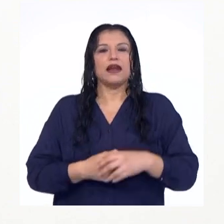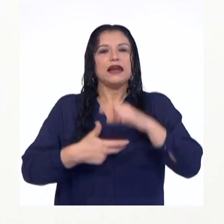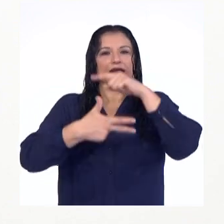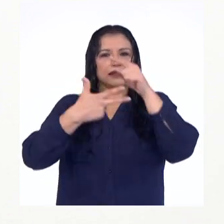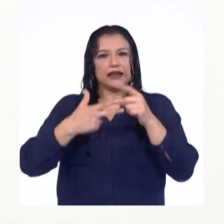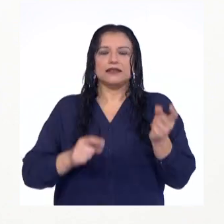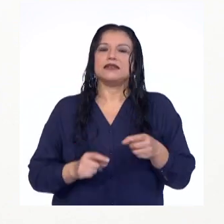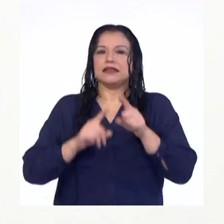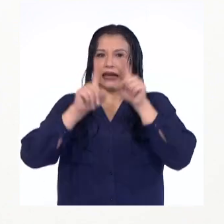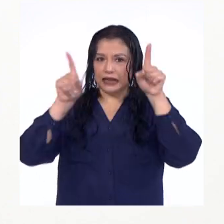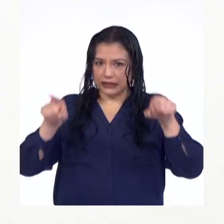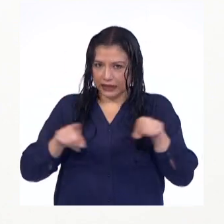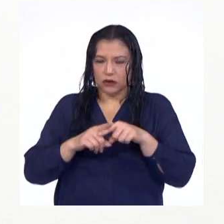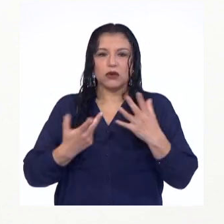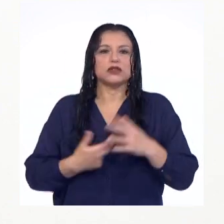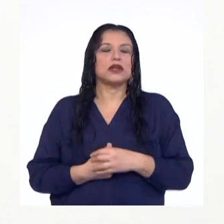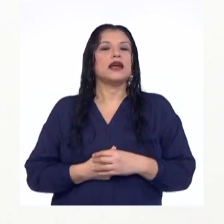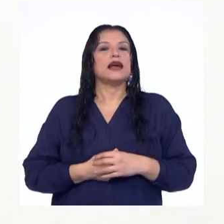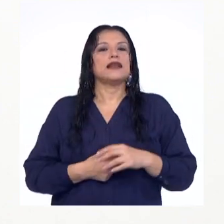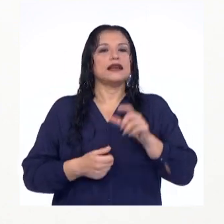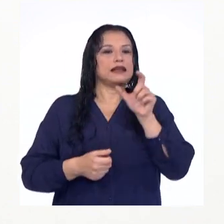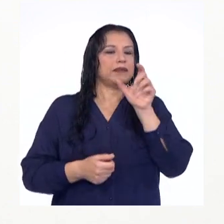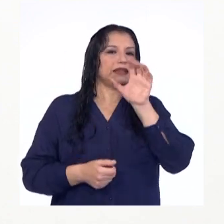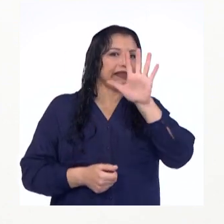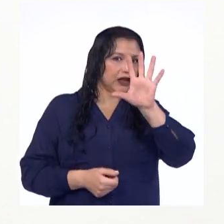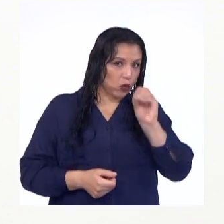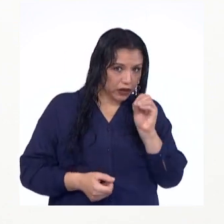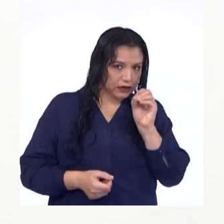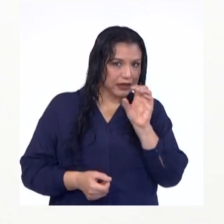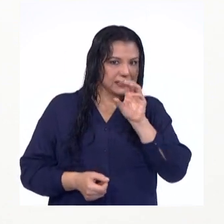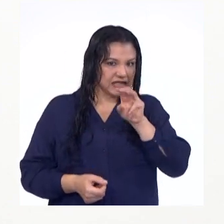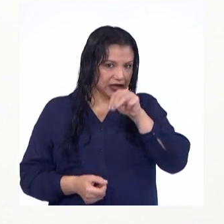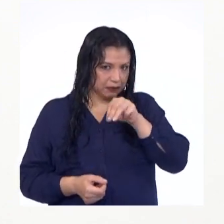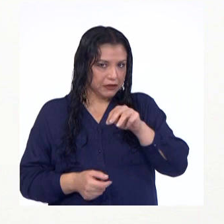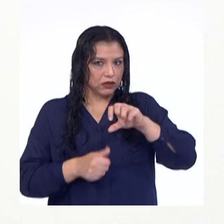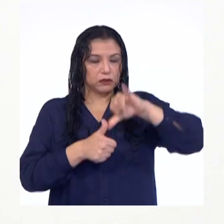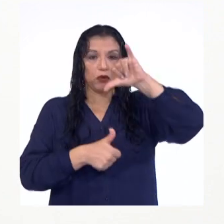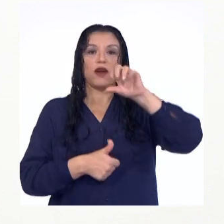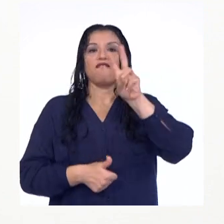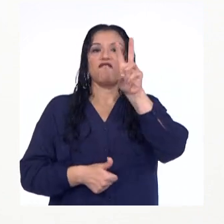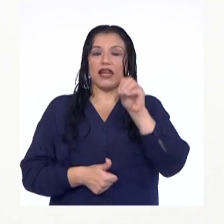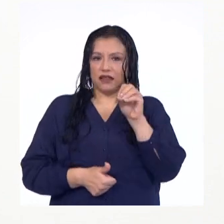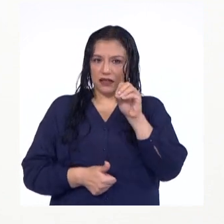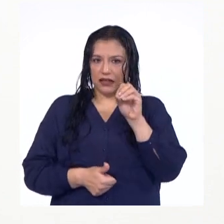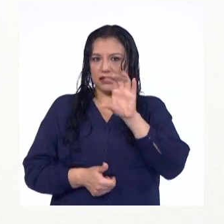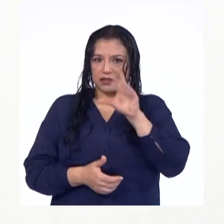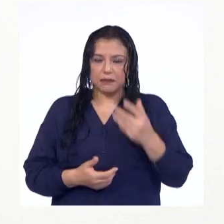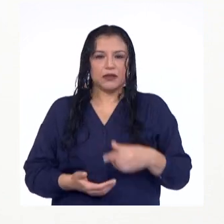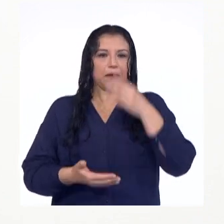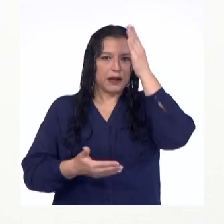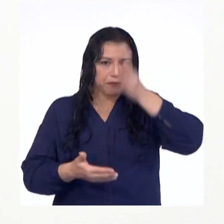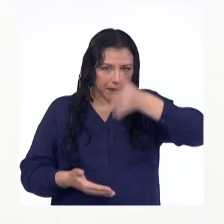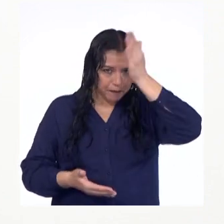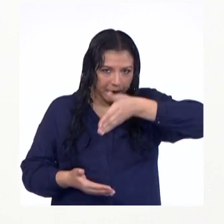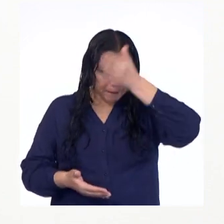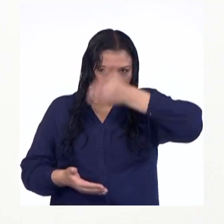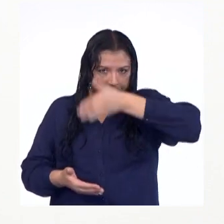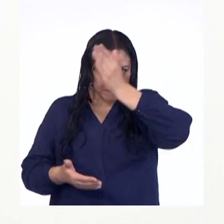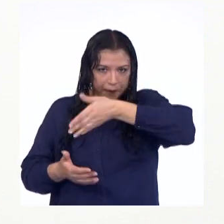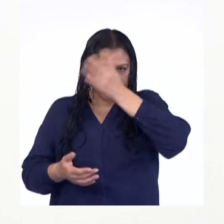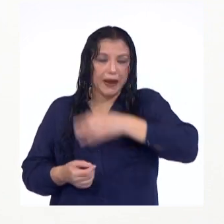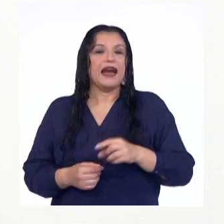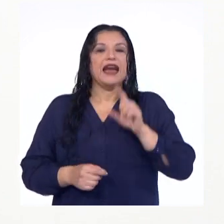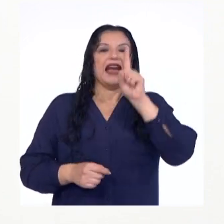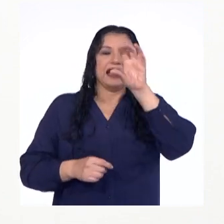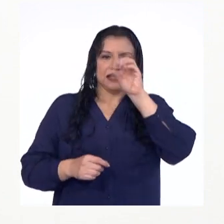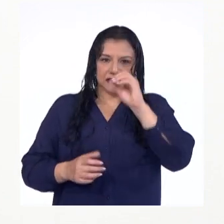rectángulos. Se sugiere de 50 centímetros por 20 centímetros para dividirlos en 100 partes, 10 partes